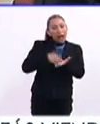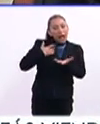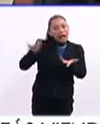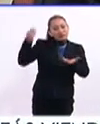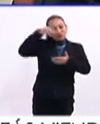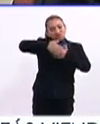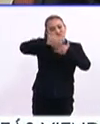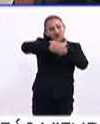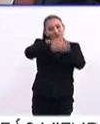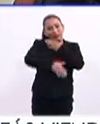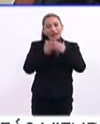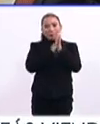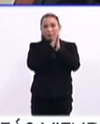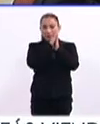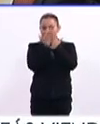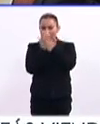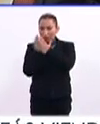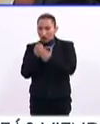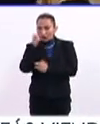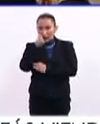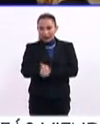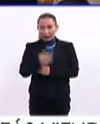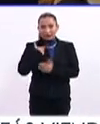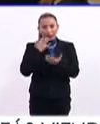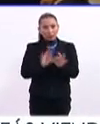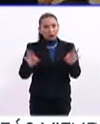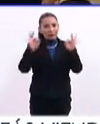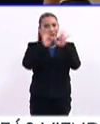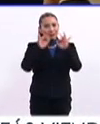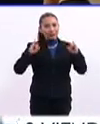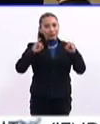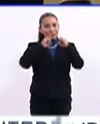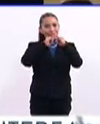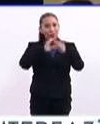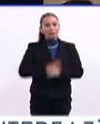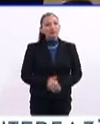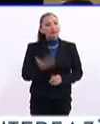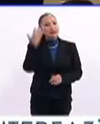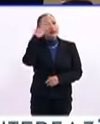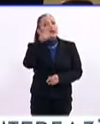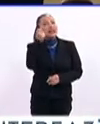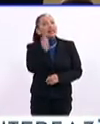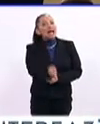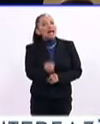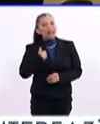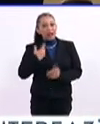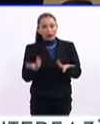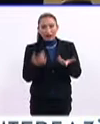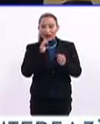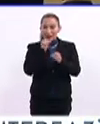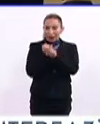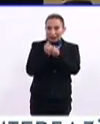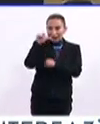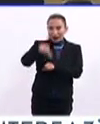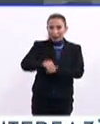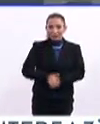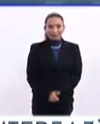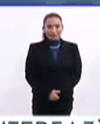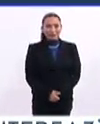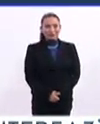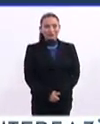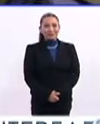el acervo documental y bibliográfico de esta emblemática institución. Entérate de qué se trata en nuestro reportaje del día.